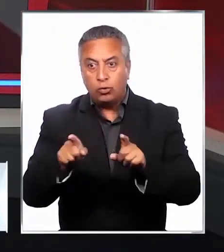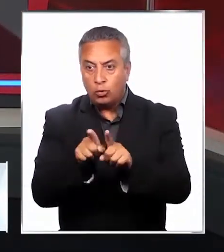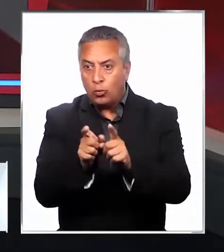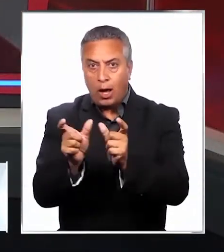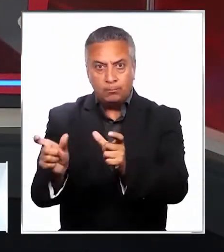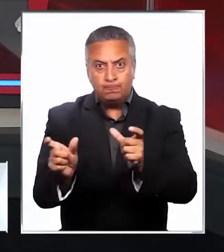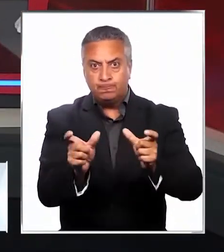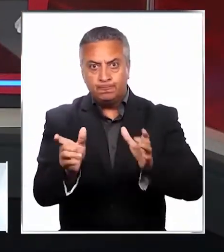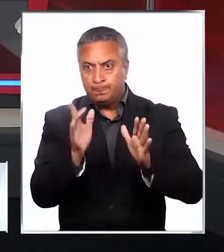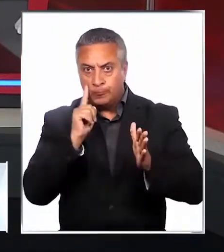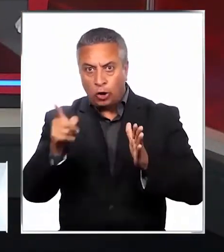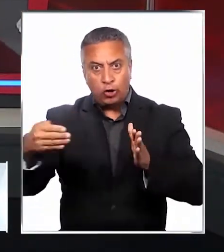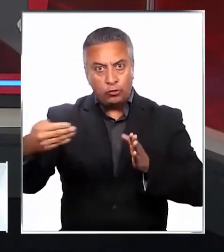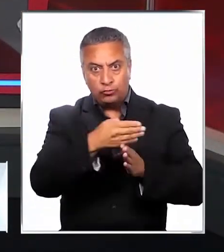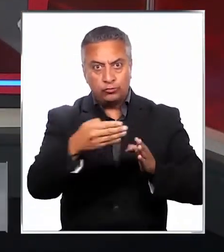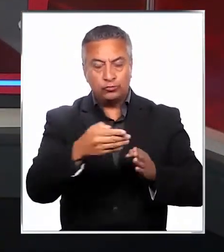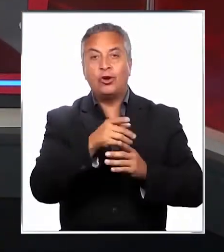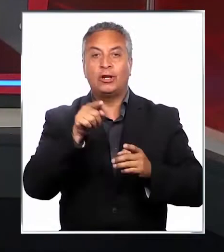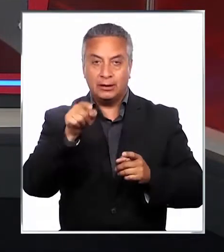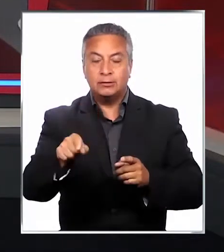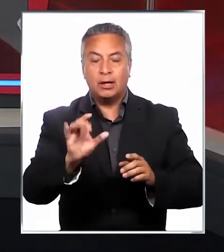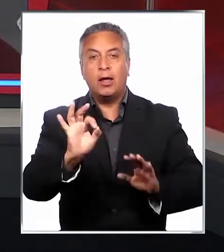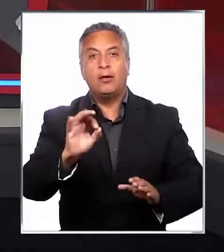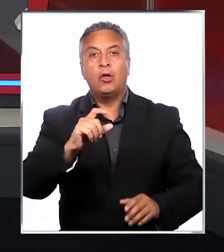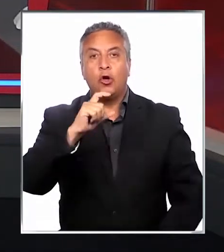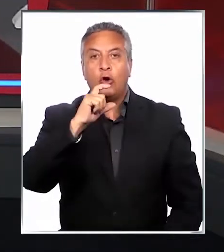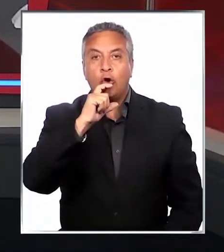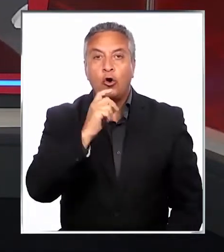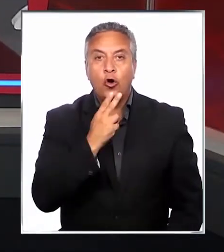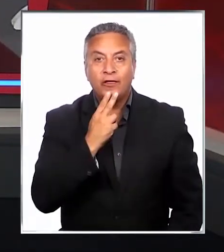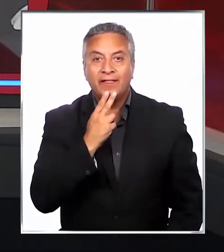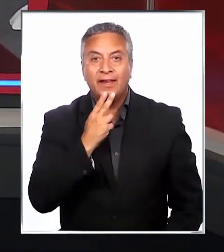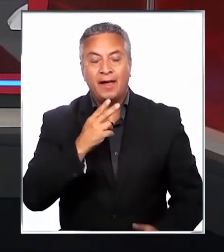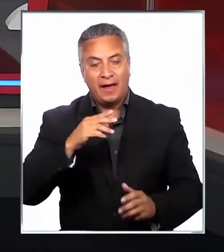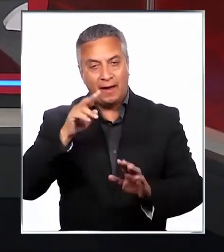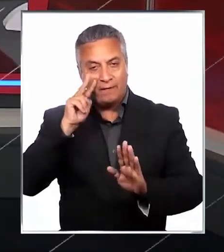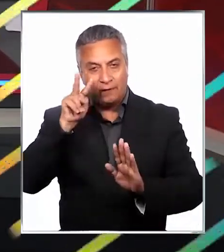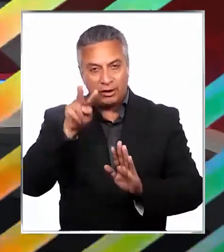aplicando los cordones y controles sanitarios. Nos informa ContiVision.